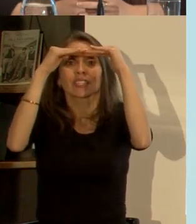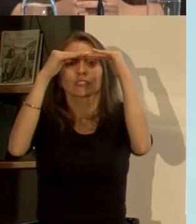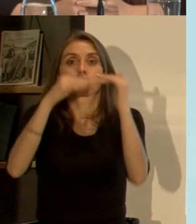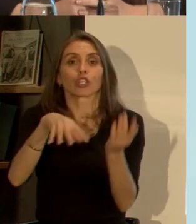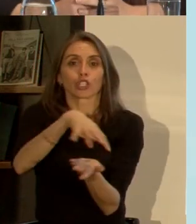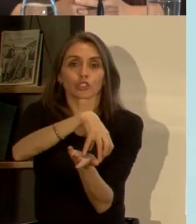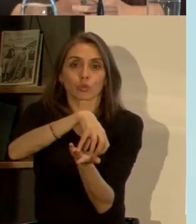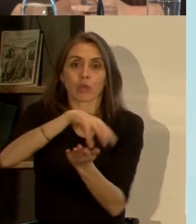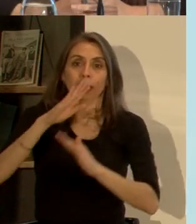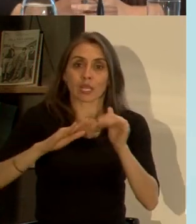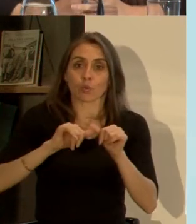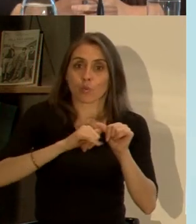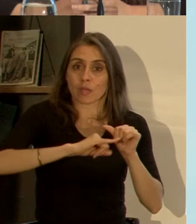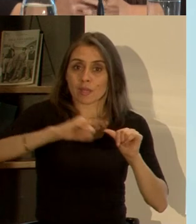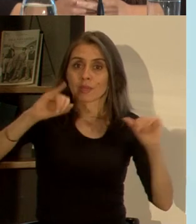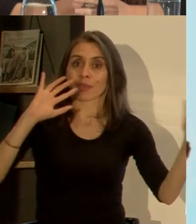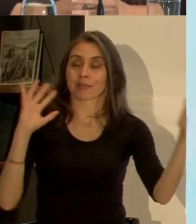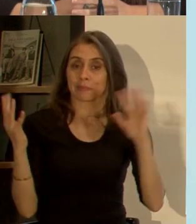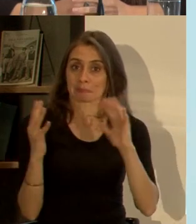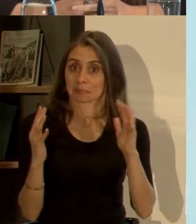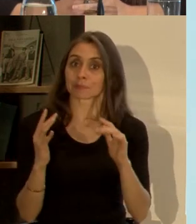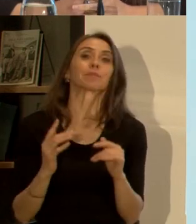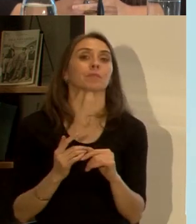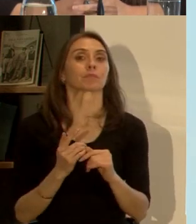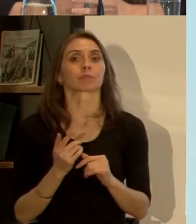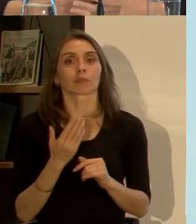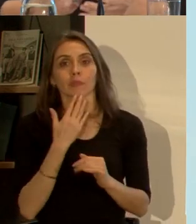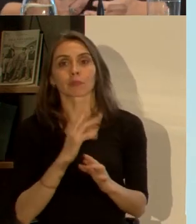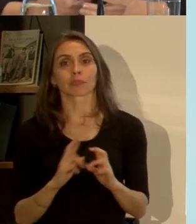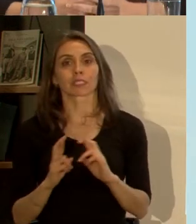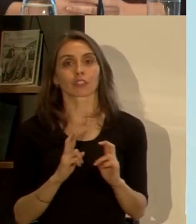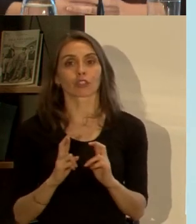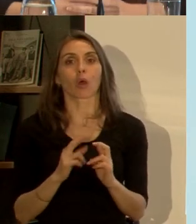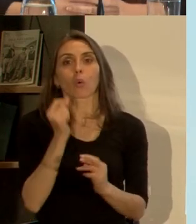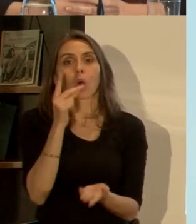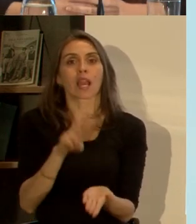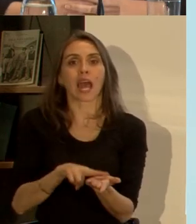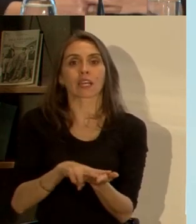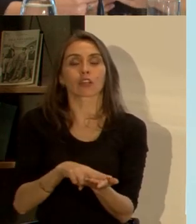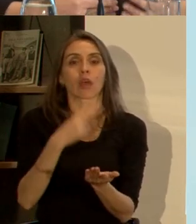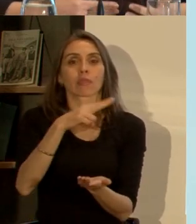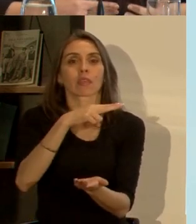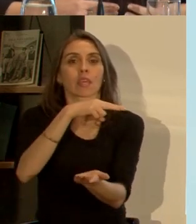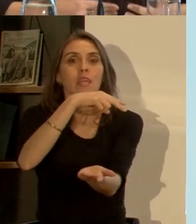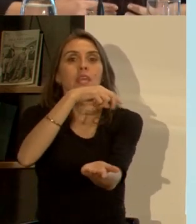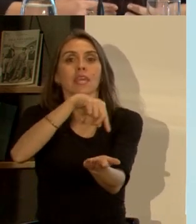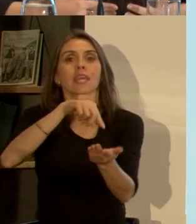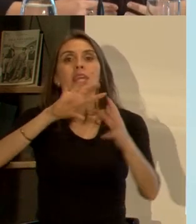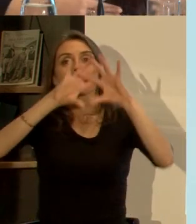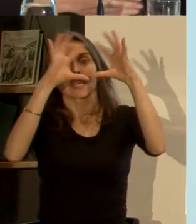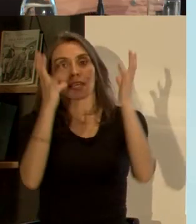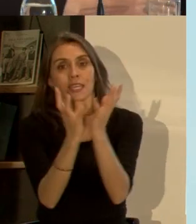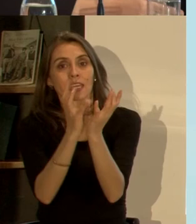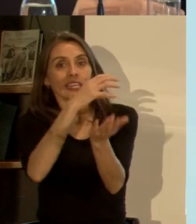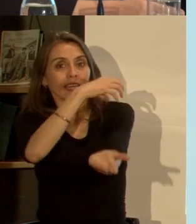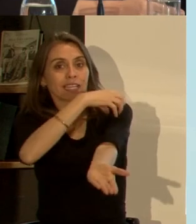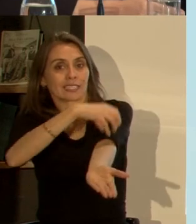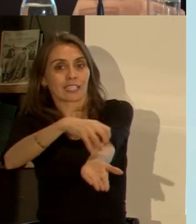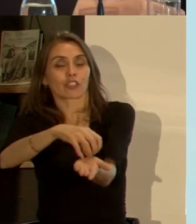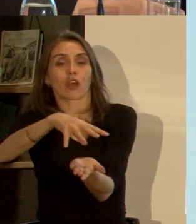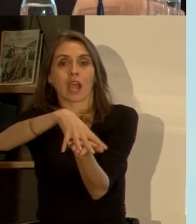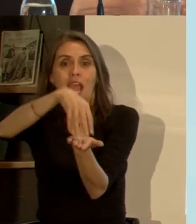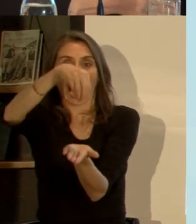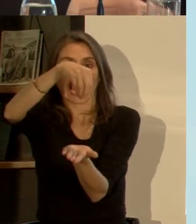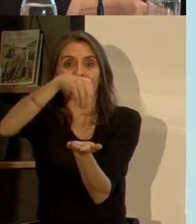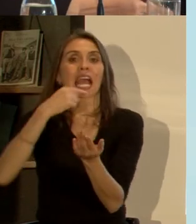sostenibles alguien lo mencionaba también tiene que ver un poco con la realidad de nuestra región porque los riesgos que tiene Arica en este caso por ejemplo